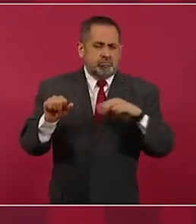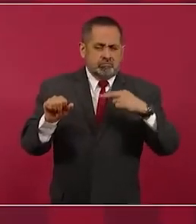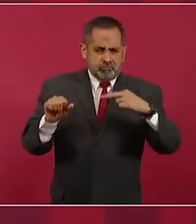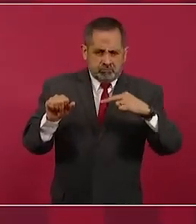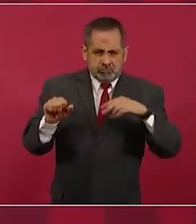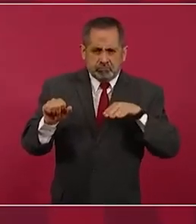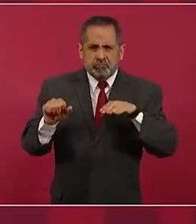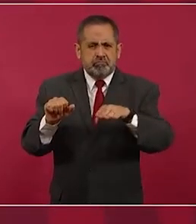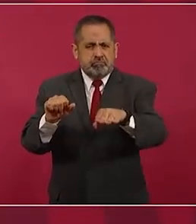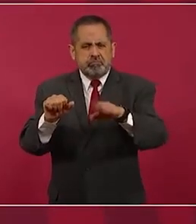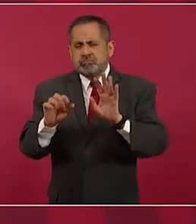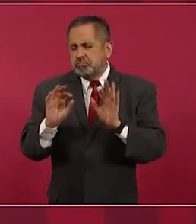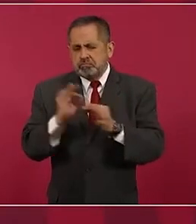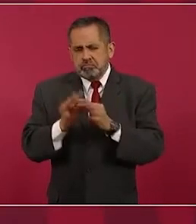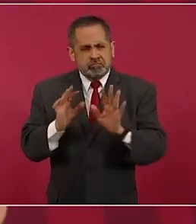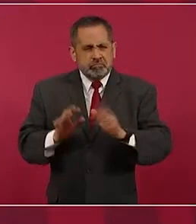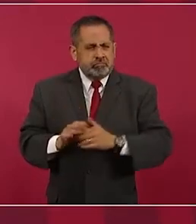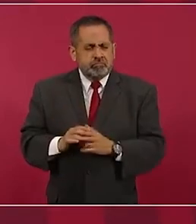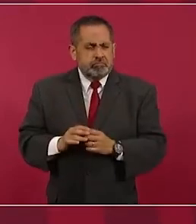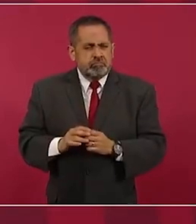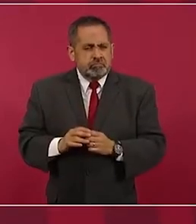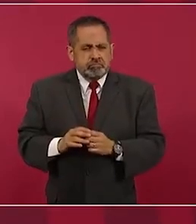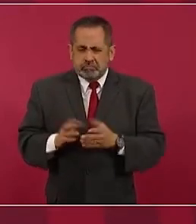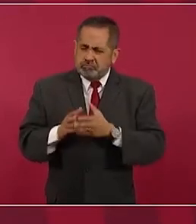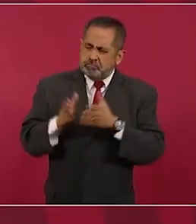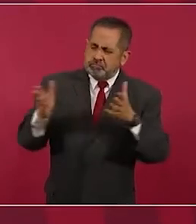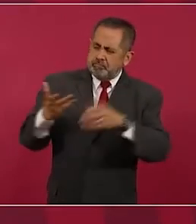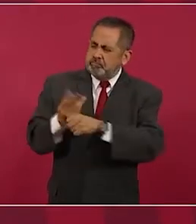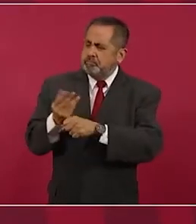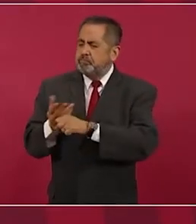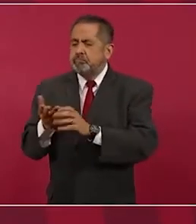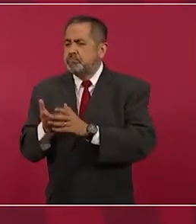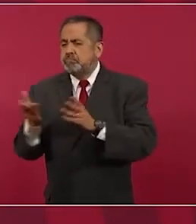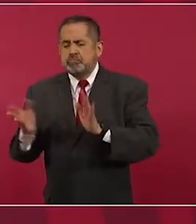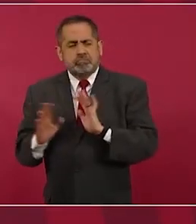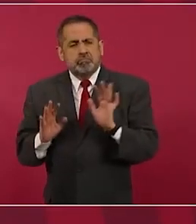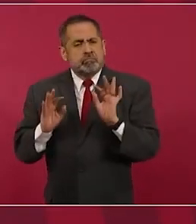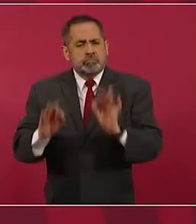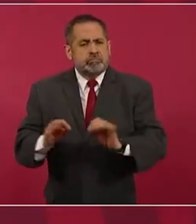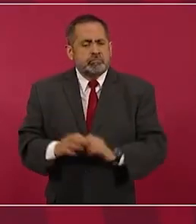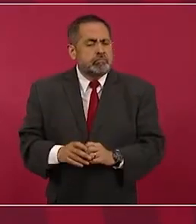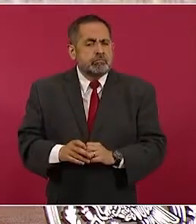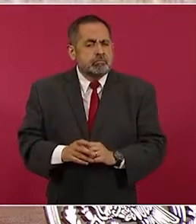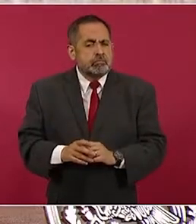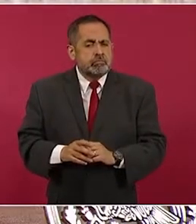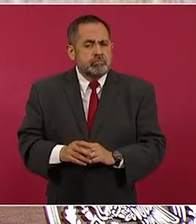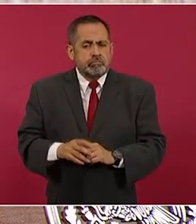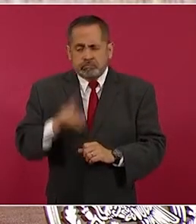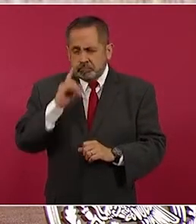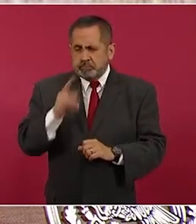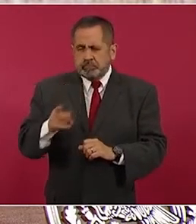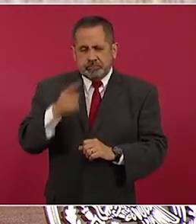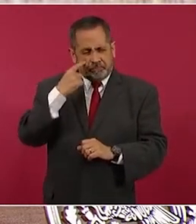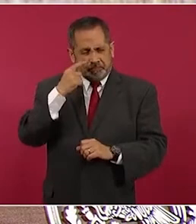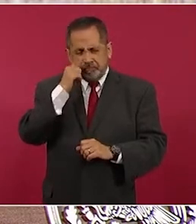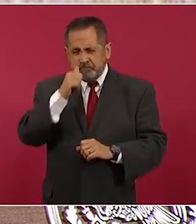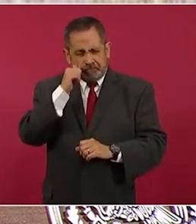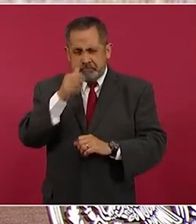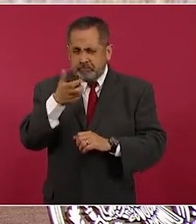ampliando, entonces va a ir la autopista